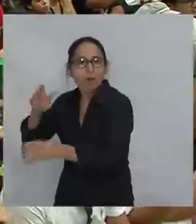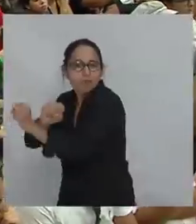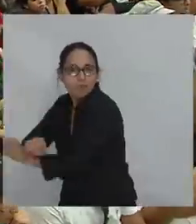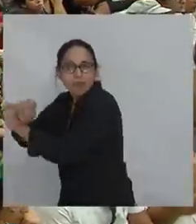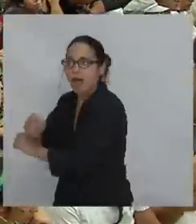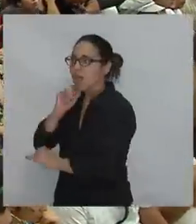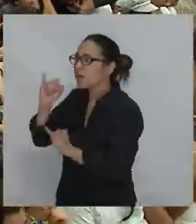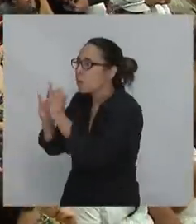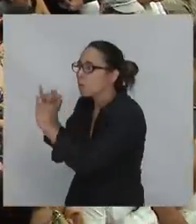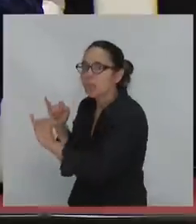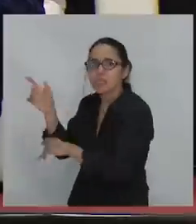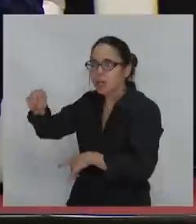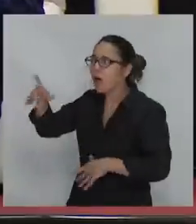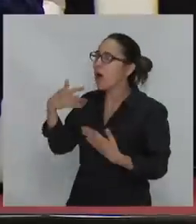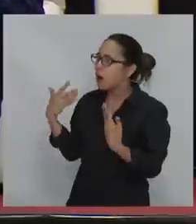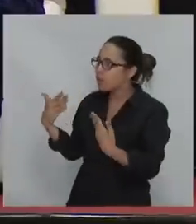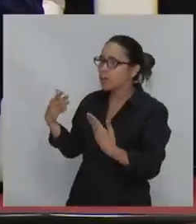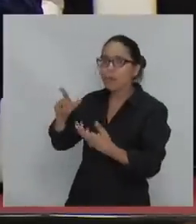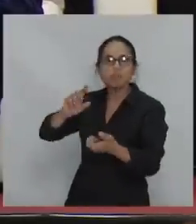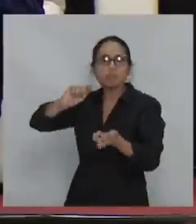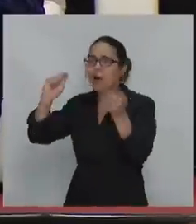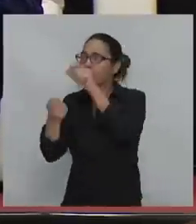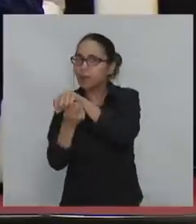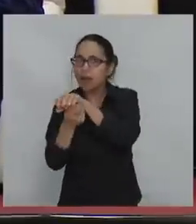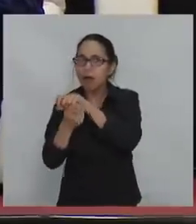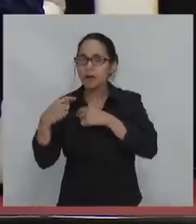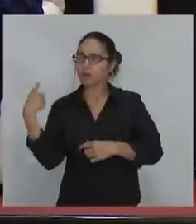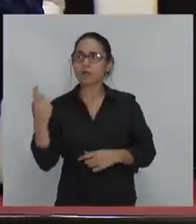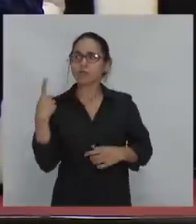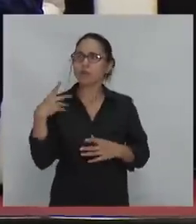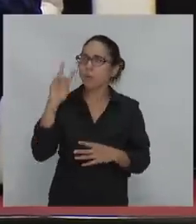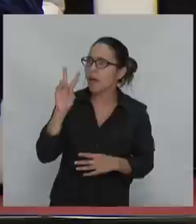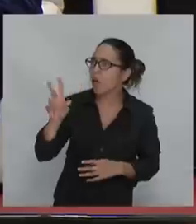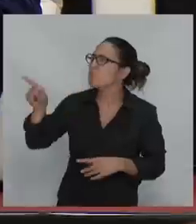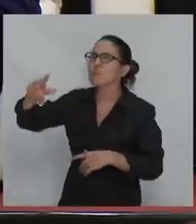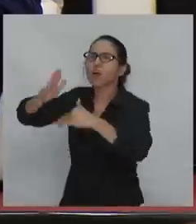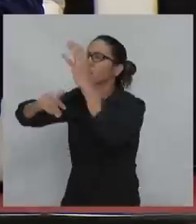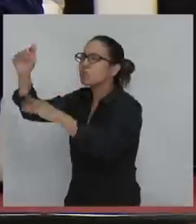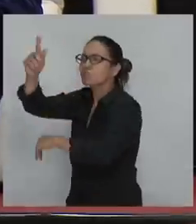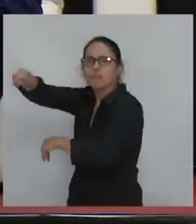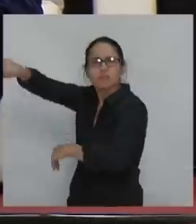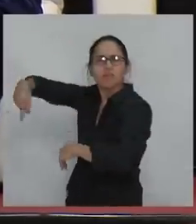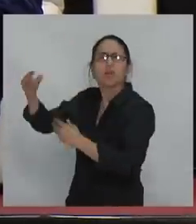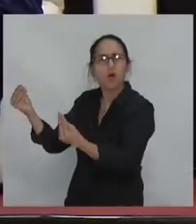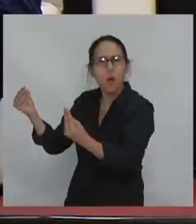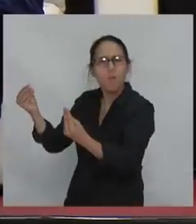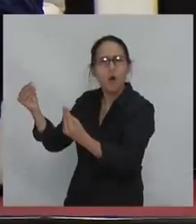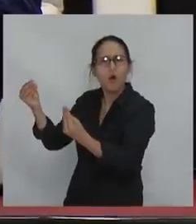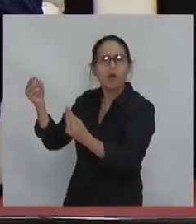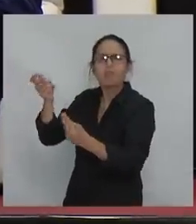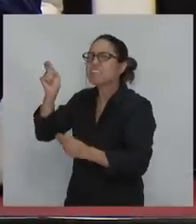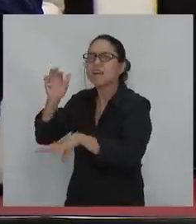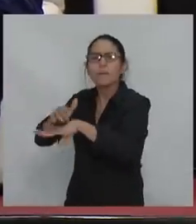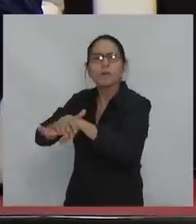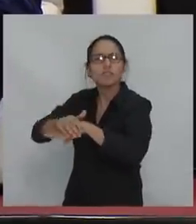construido vosotros. Y los esclavos miran a su alrededor y dicen, todo lo hemos construido nosotros. Y les dice, mirad otra vez a vuestro alrededor y